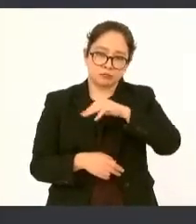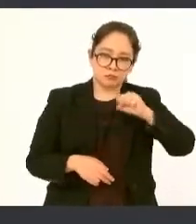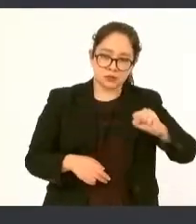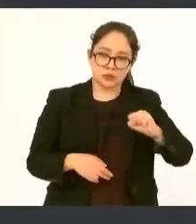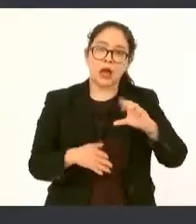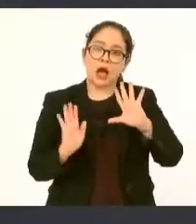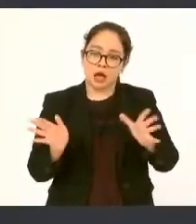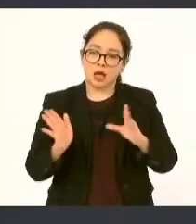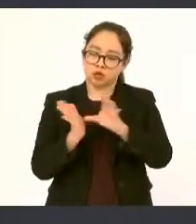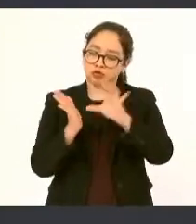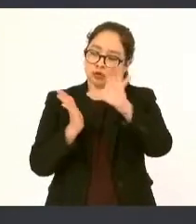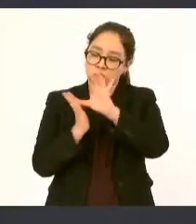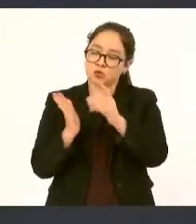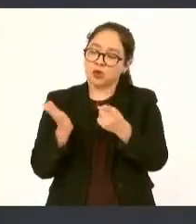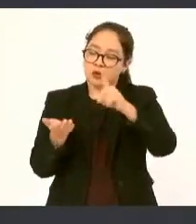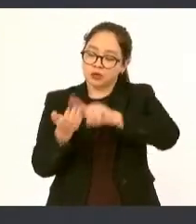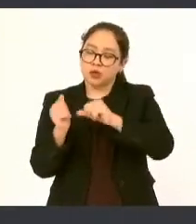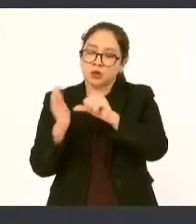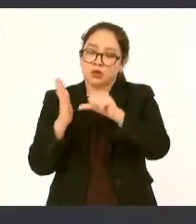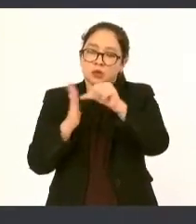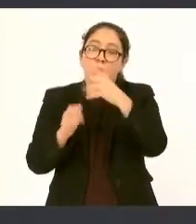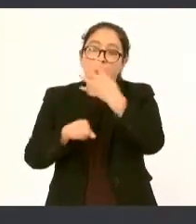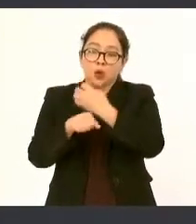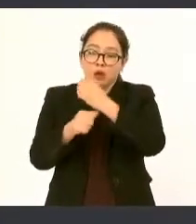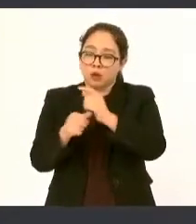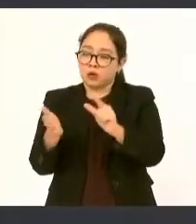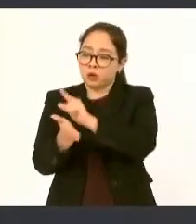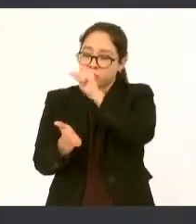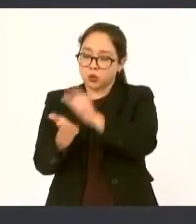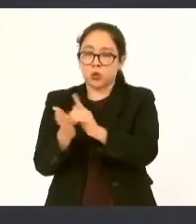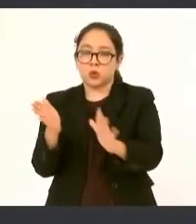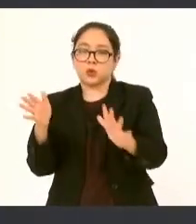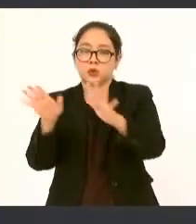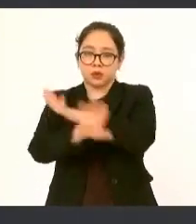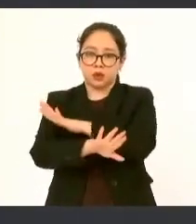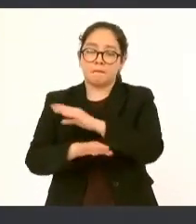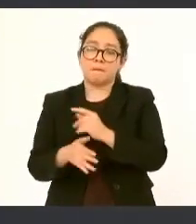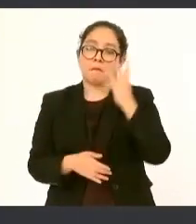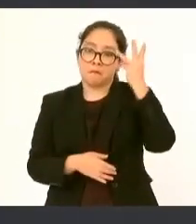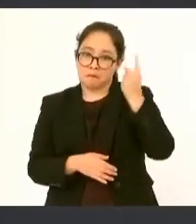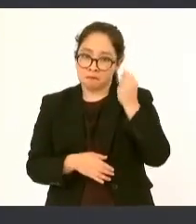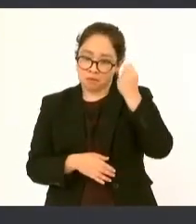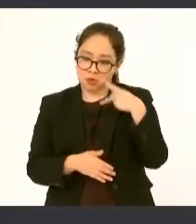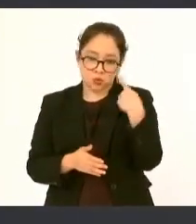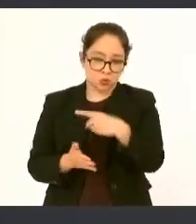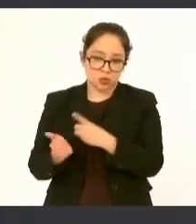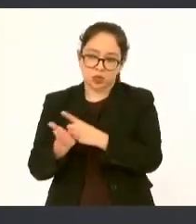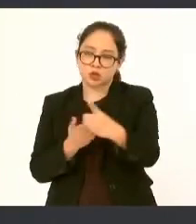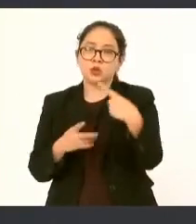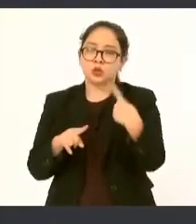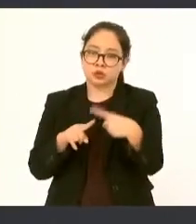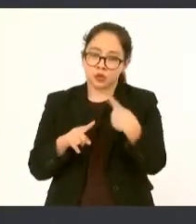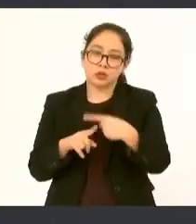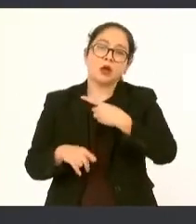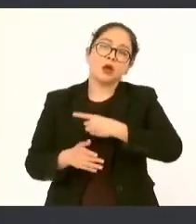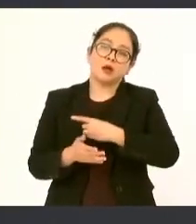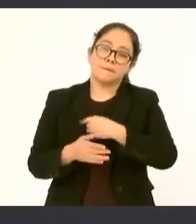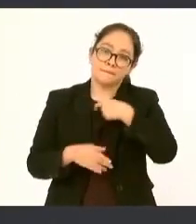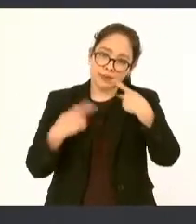artículo cuarto de la Constitución así como la pensión es un derecho para adultos mayores el